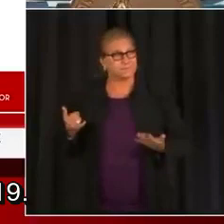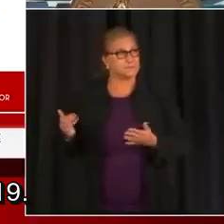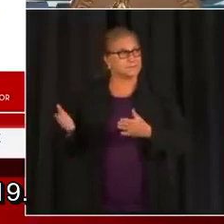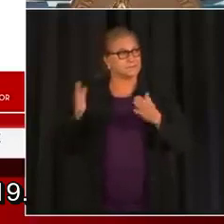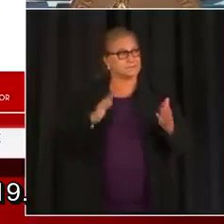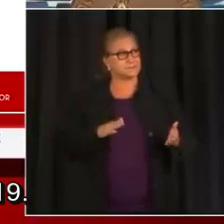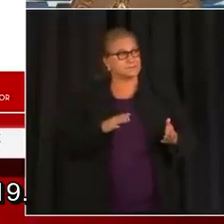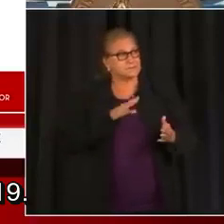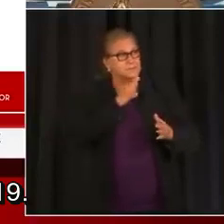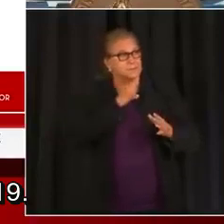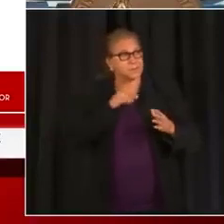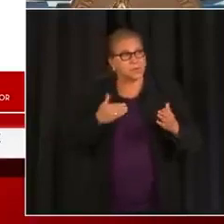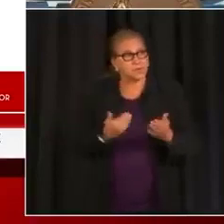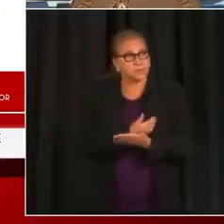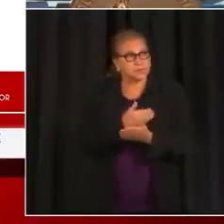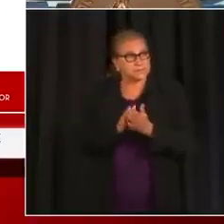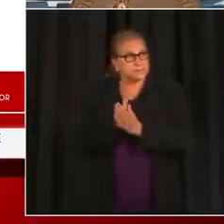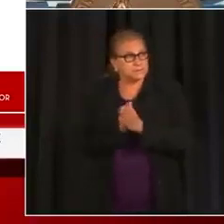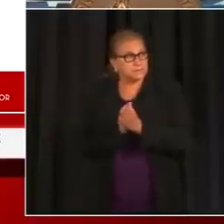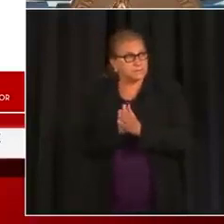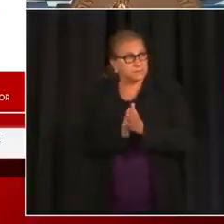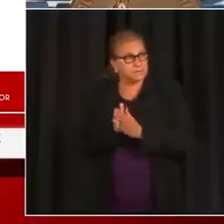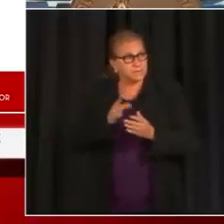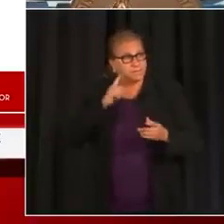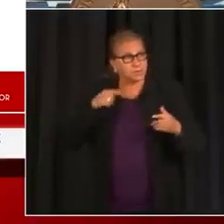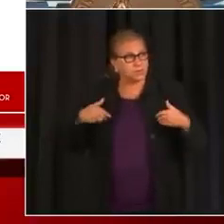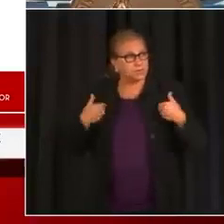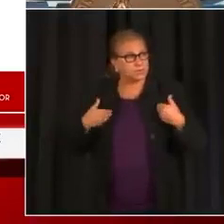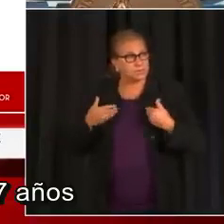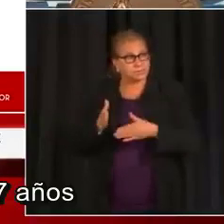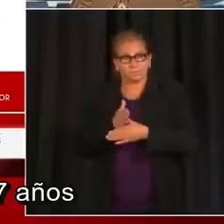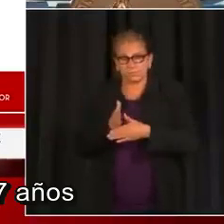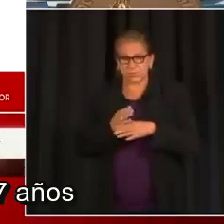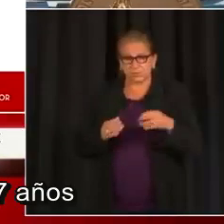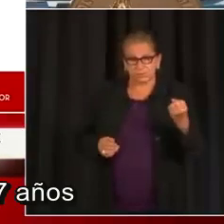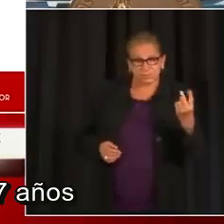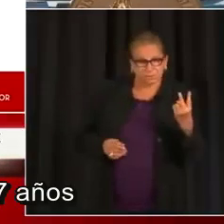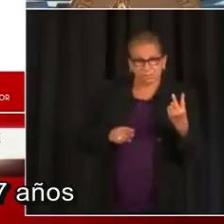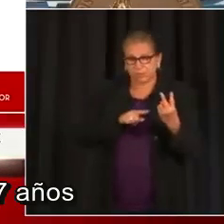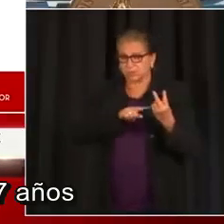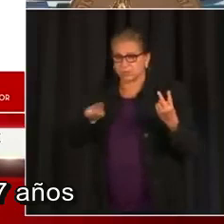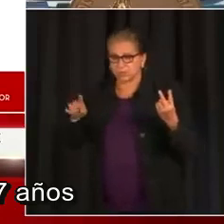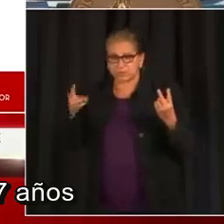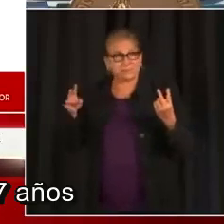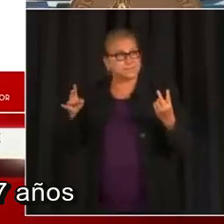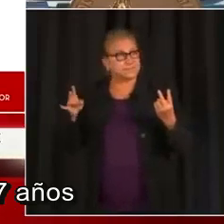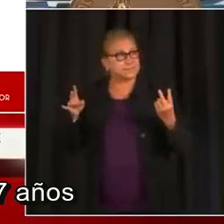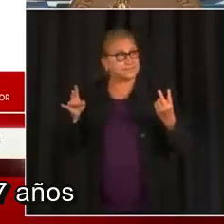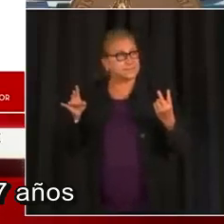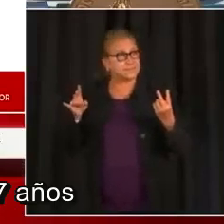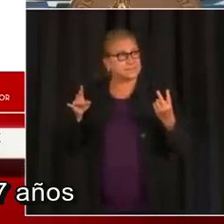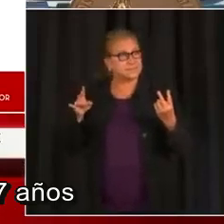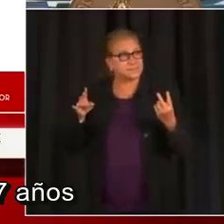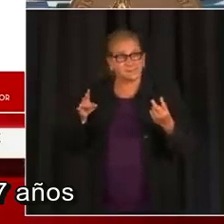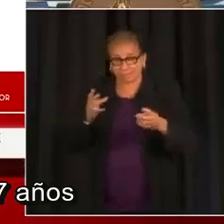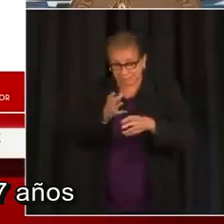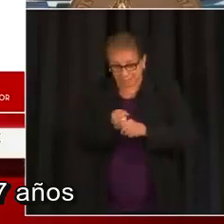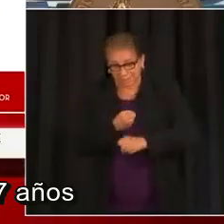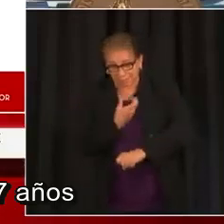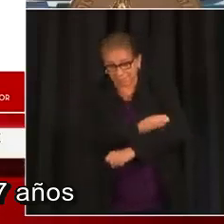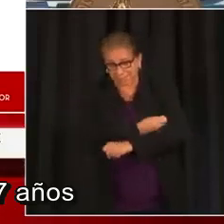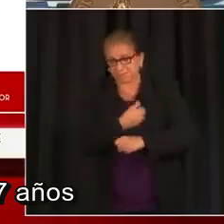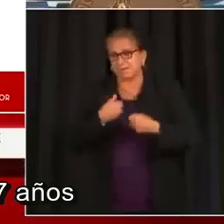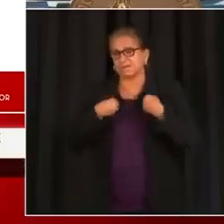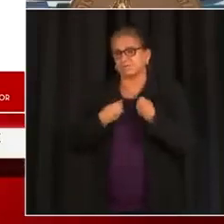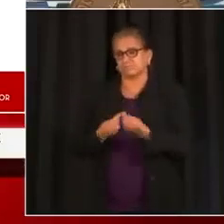estén vacunando contra la COVID-19. Y hay nuevos incentivos, van a estar disponibles para los habitantes del DC entre 12 y